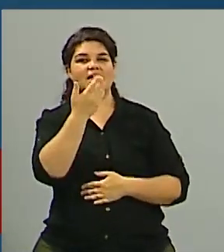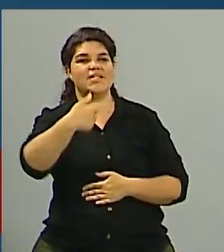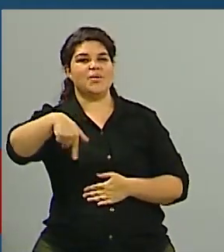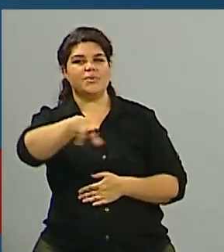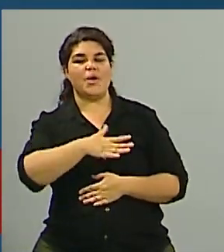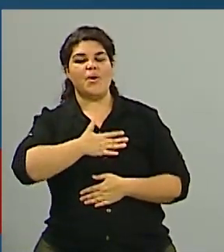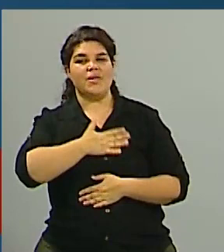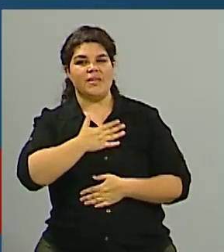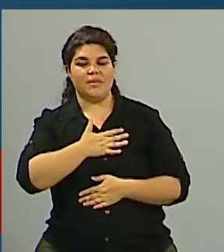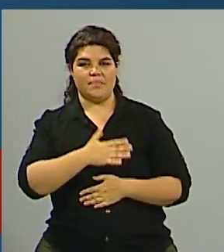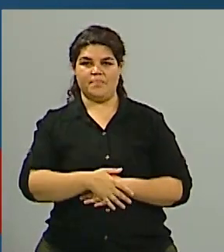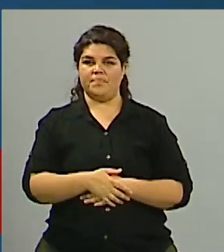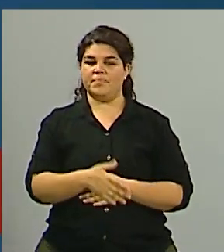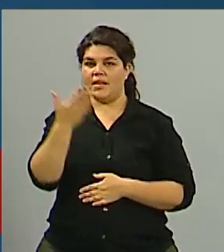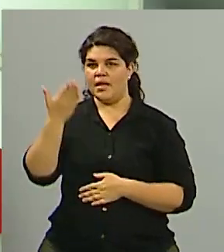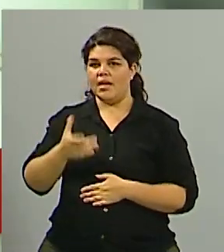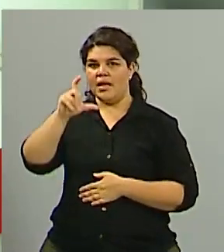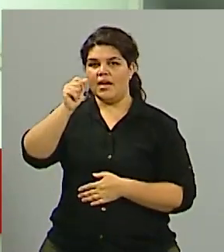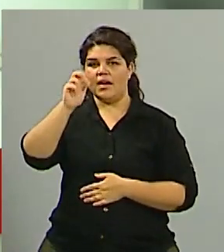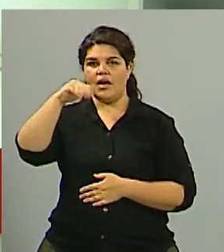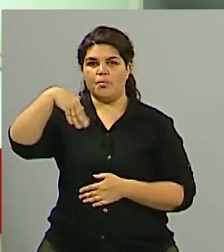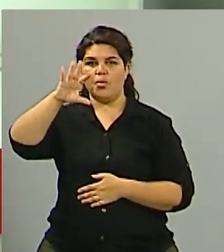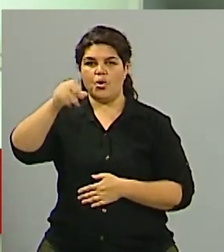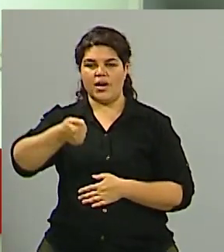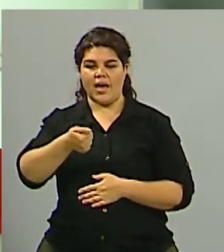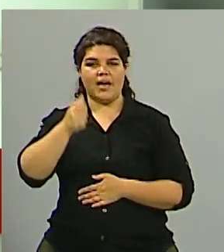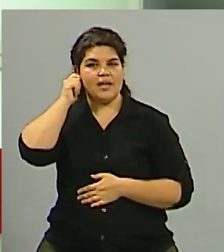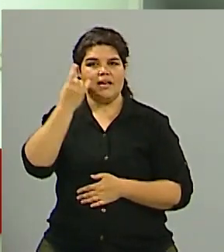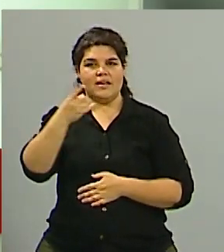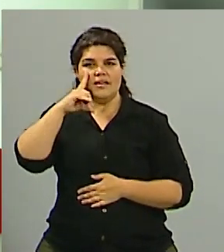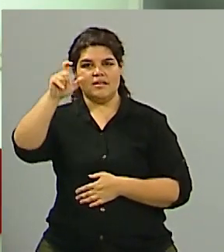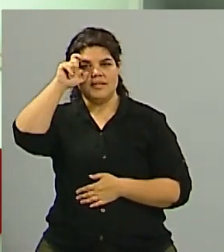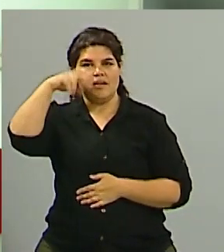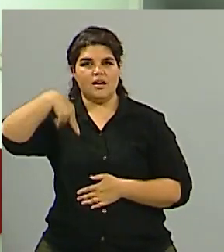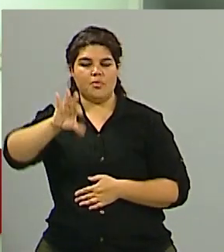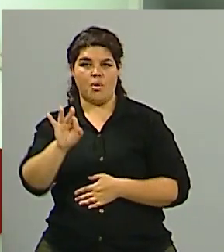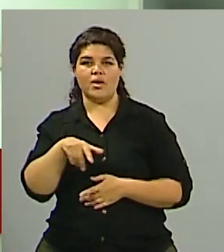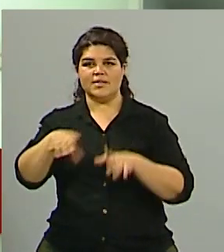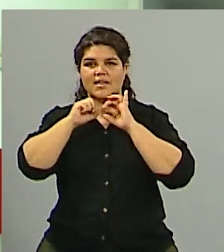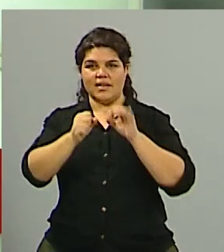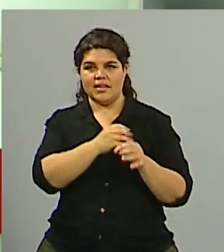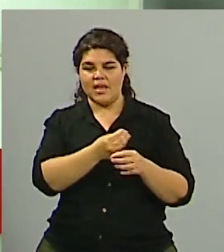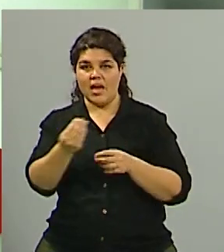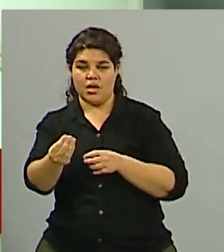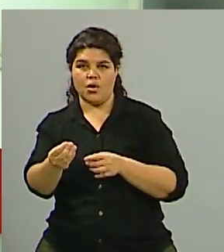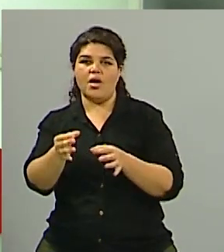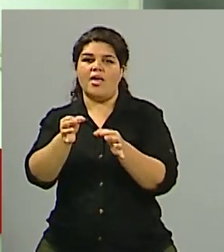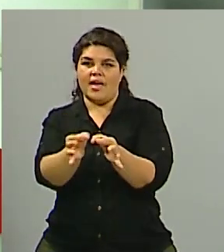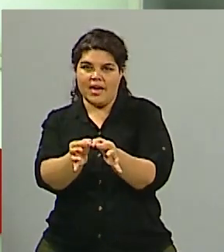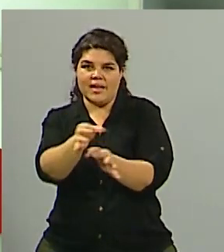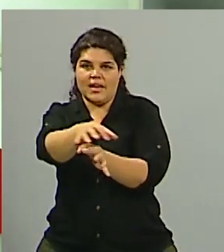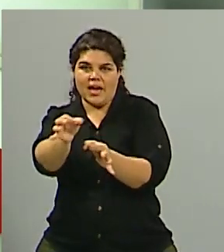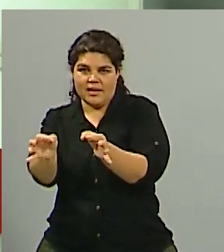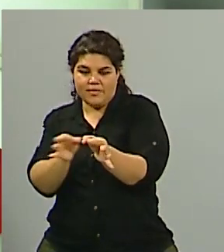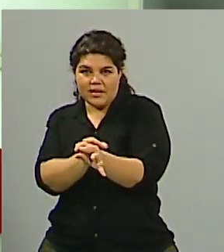gusto. Hasta luego. Guillermo Carmona, secretario de Malvinas, Antártida y Atlántico Sur en Cancillería Argentina, ex